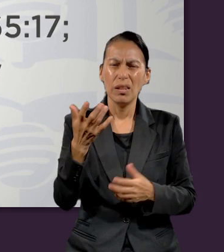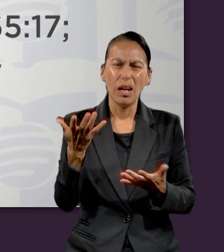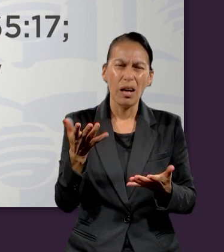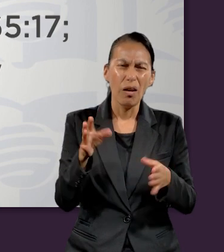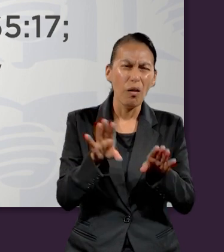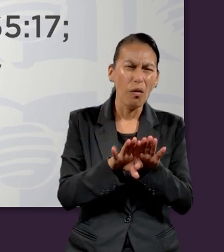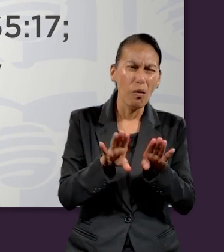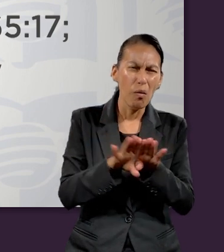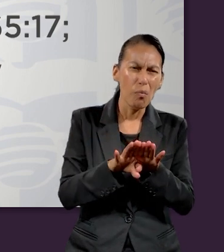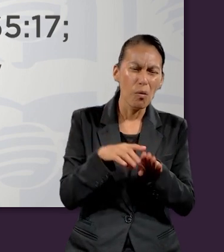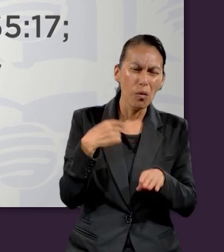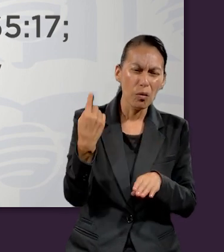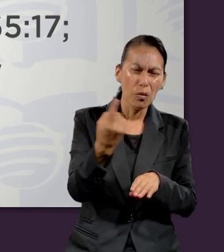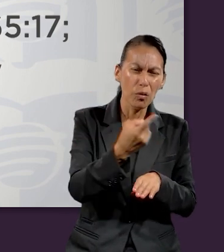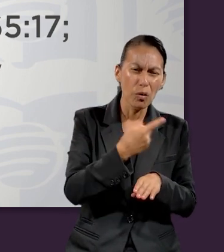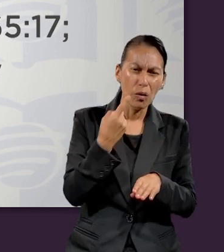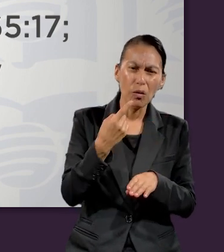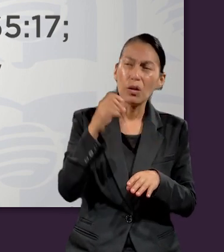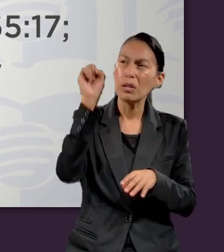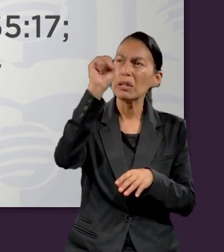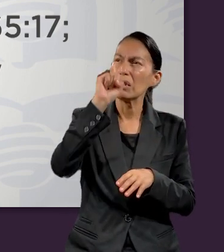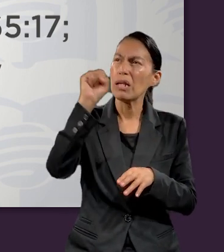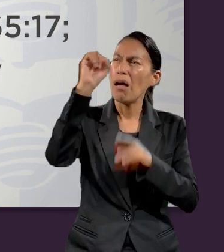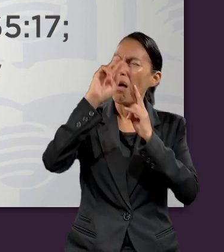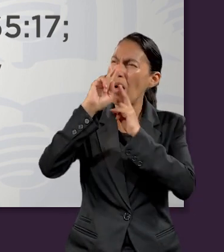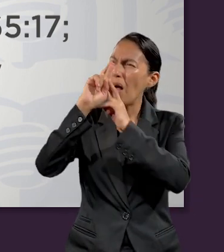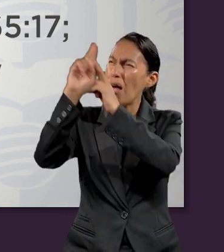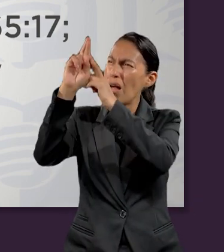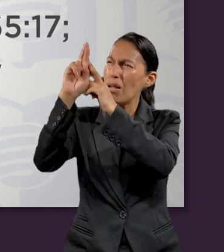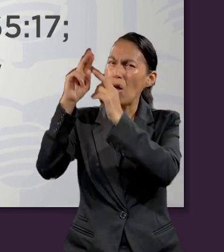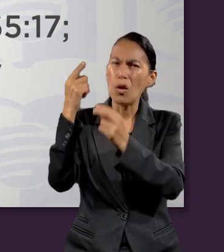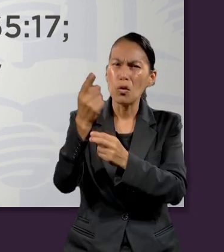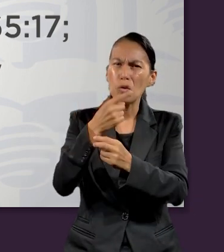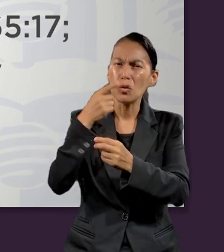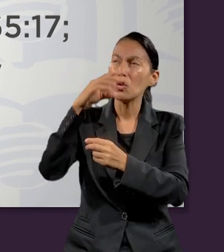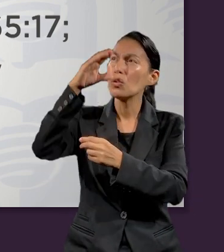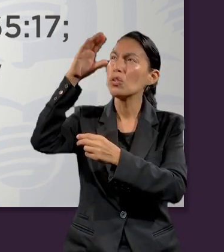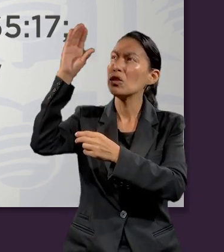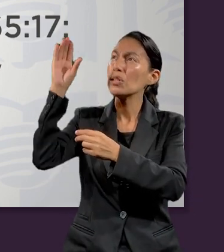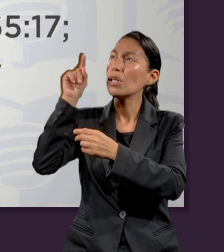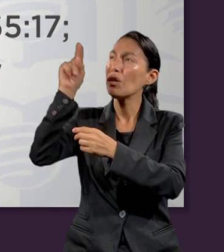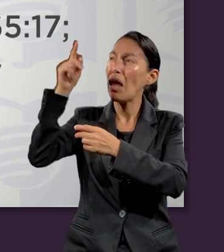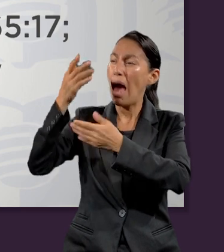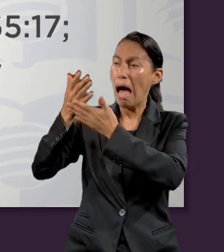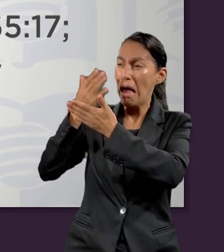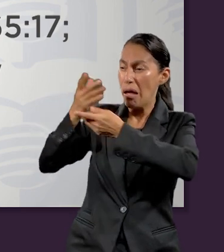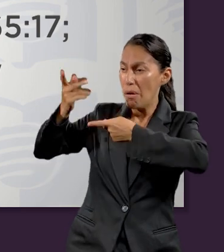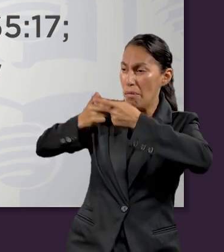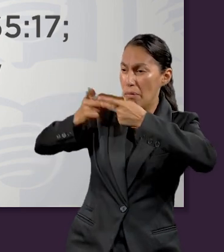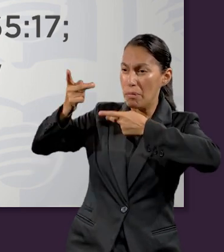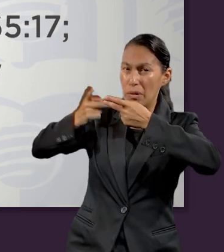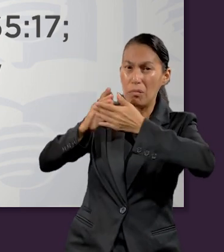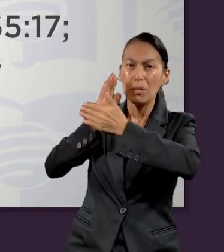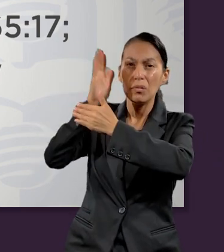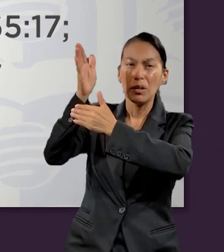65, 17, Isaías 66, 22, Segunda de Pedro 3, 13 y